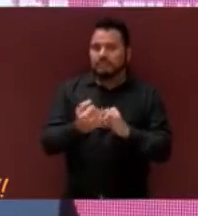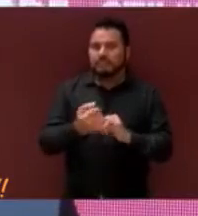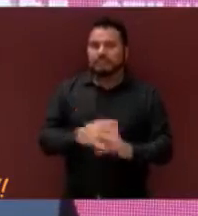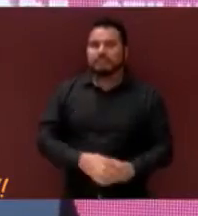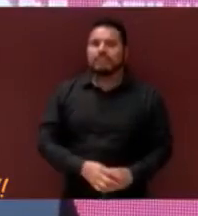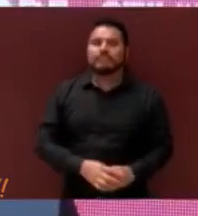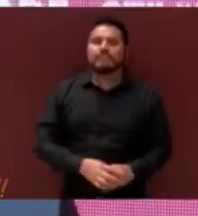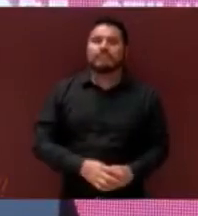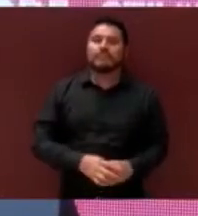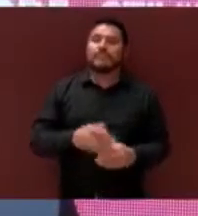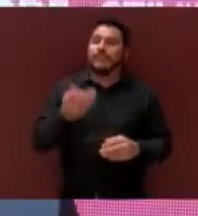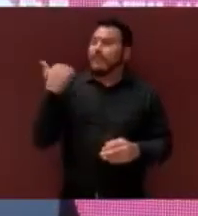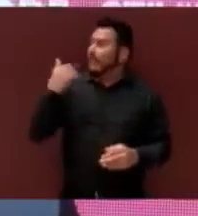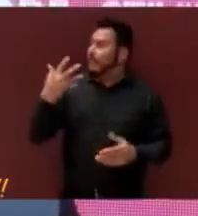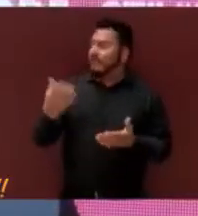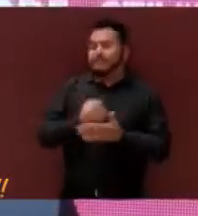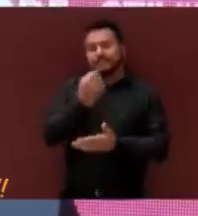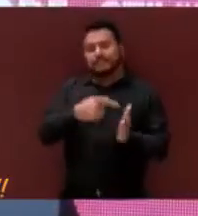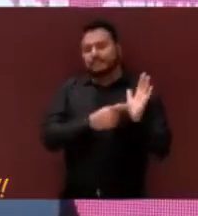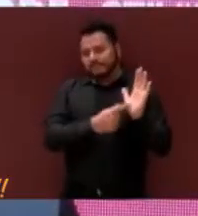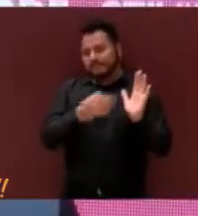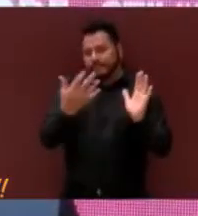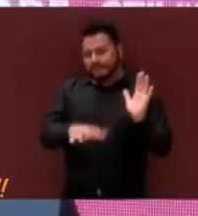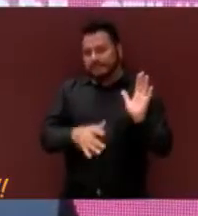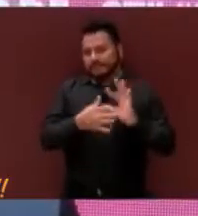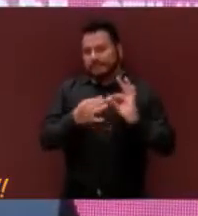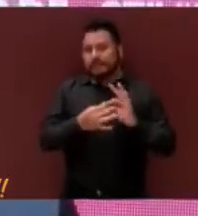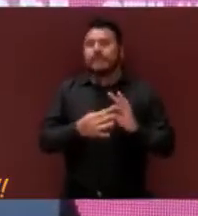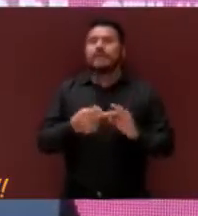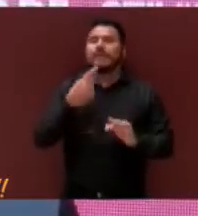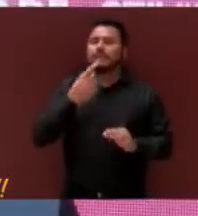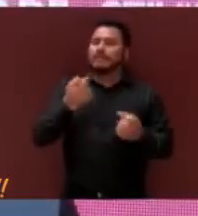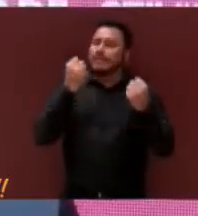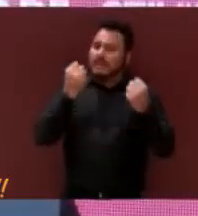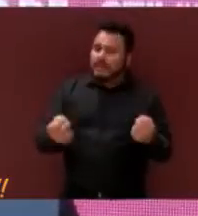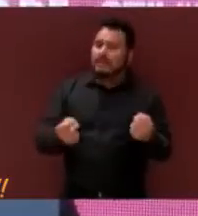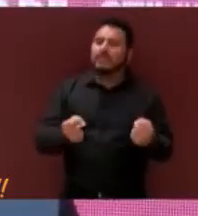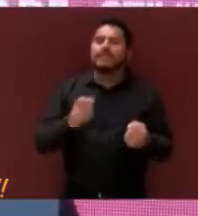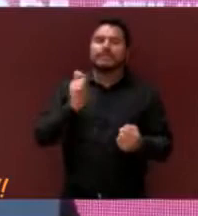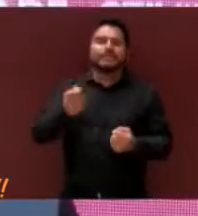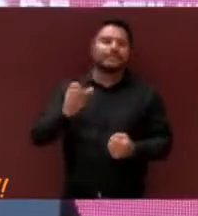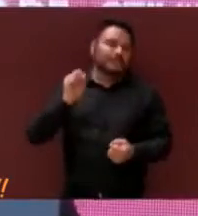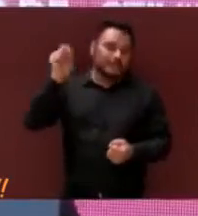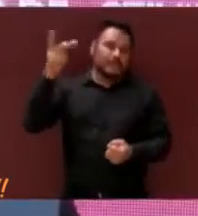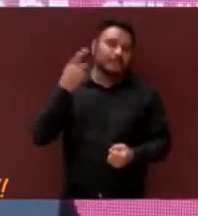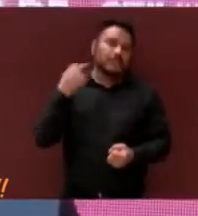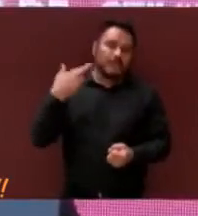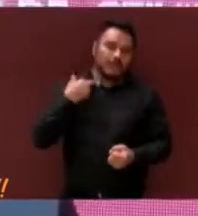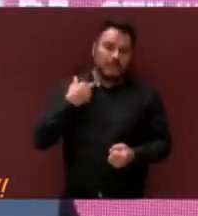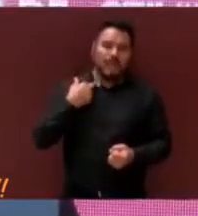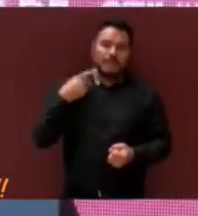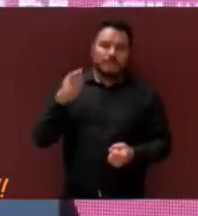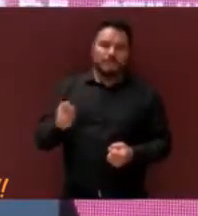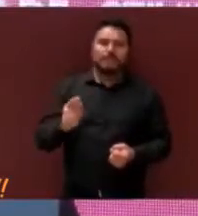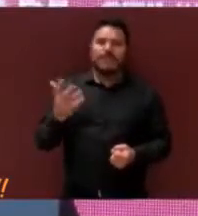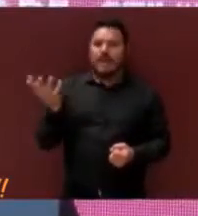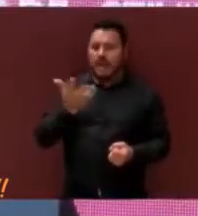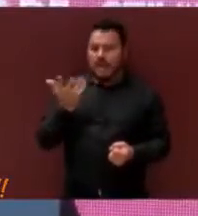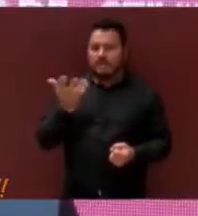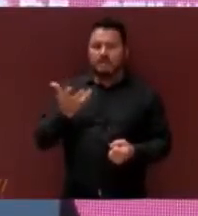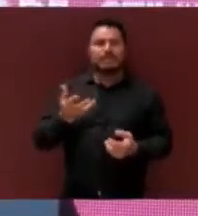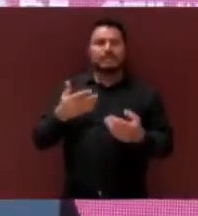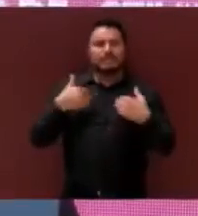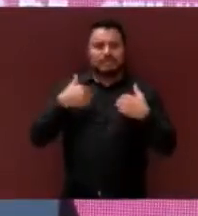logros aquí presentados, aseguramos con toda la certeza que la sindicatura procuradora ha obedecido y ha